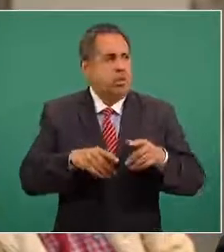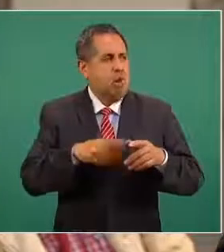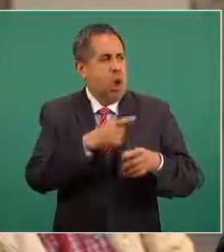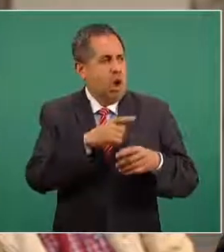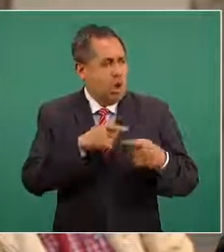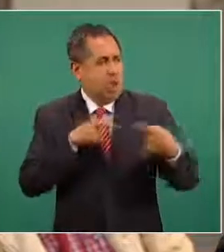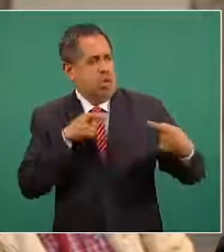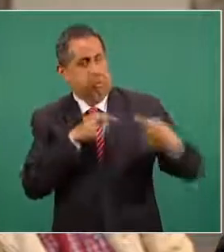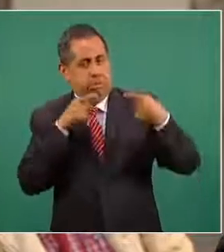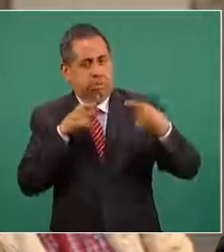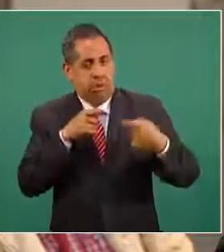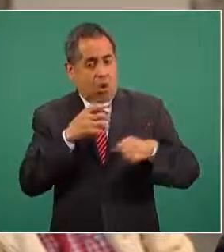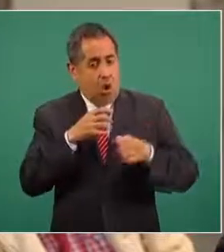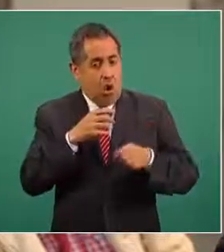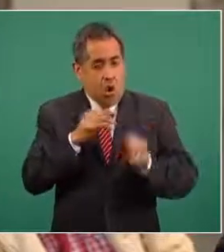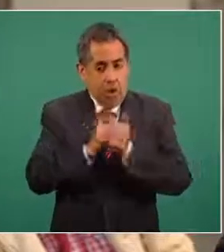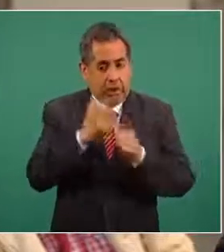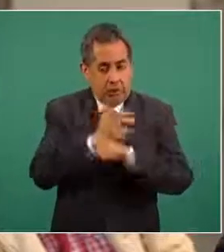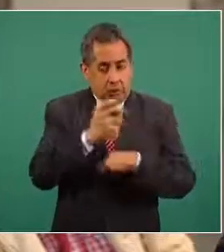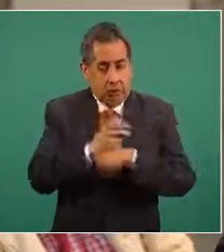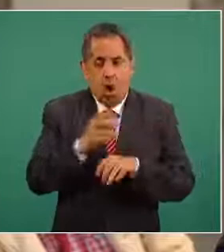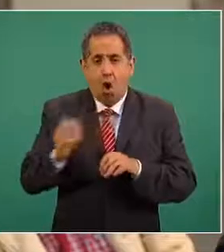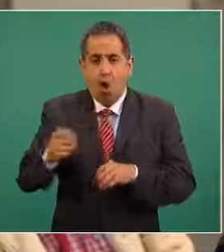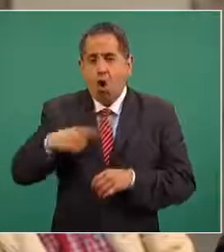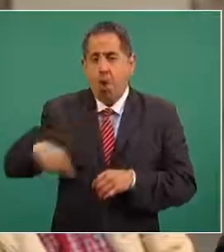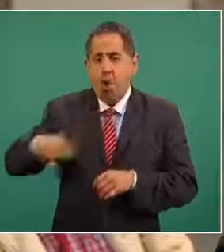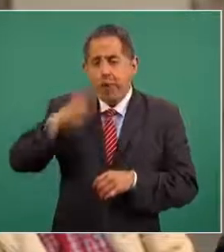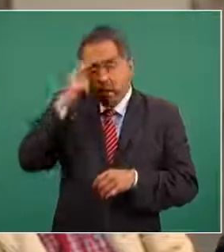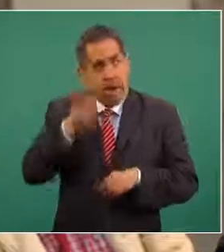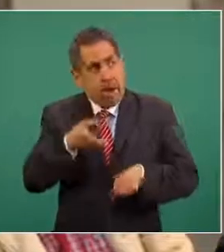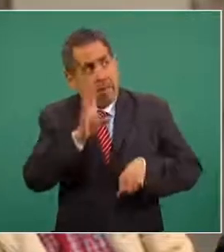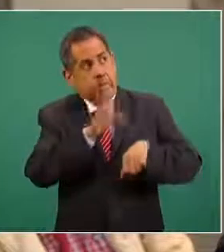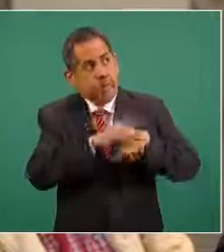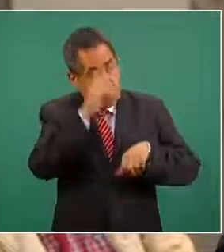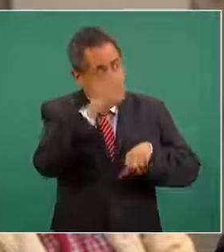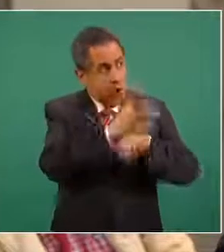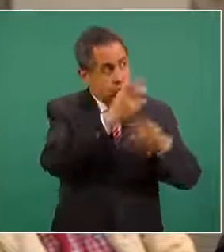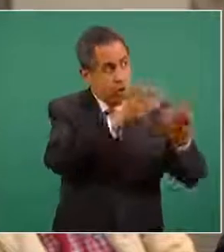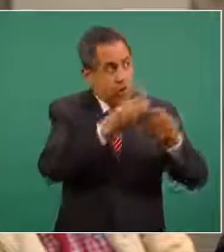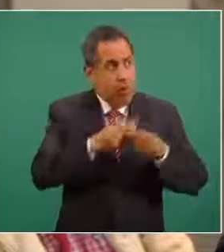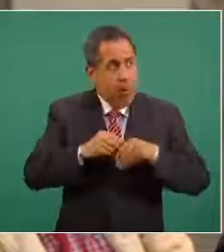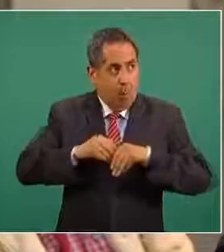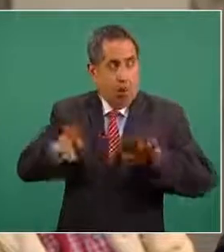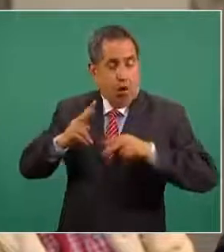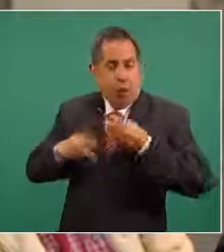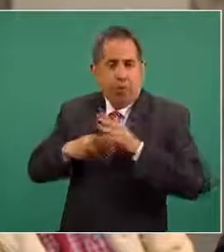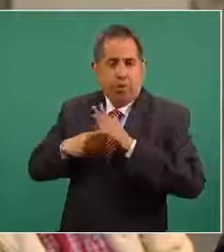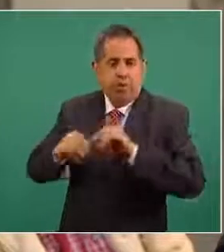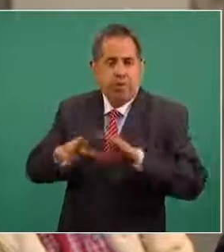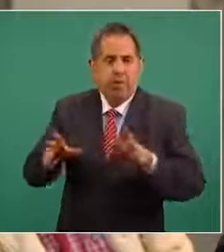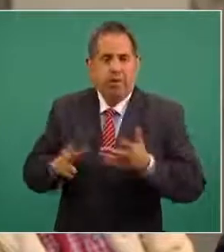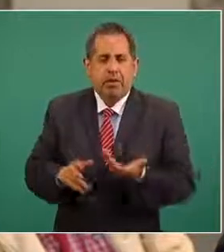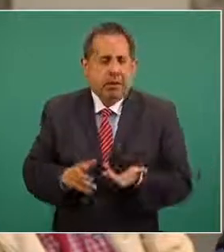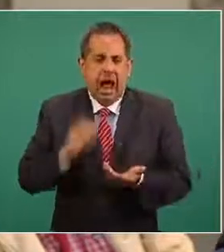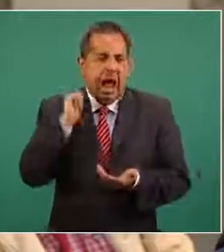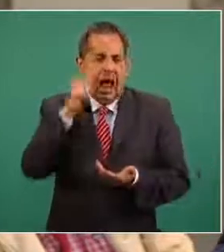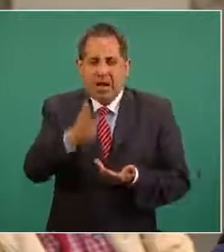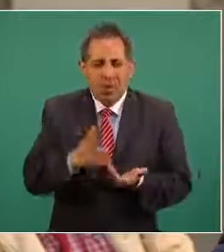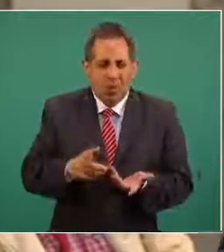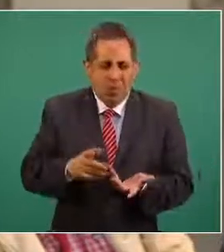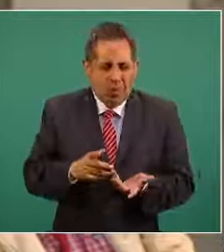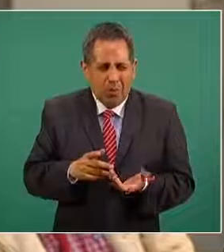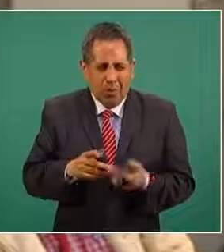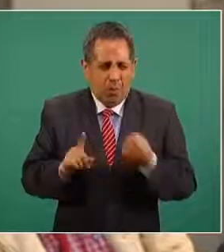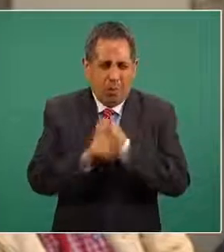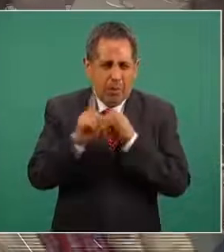propios de Estados Unidos o tendría que pedir alguna autorización o tendría que ser no trasgredería esa soberanía